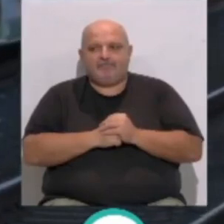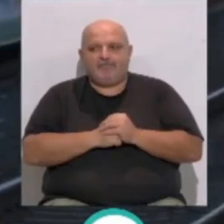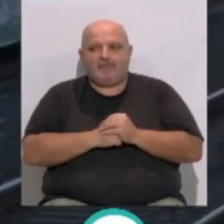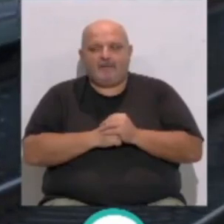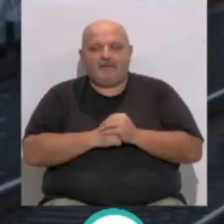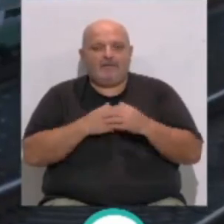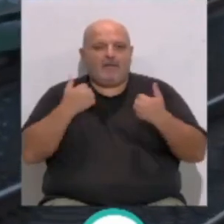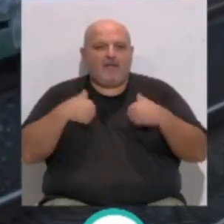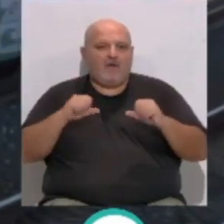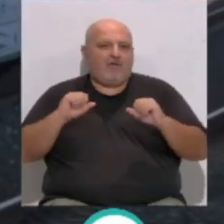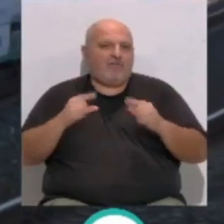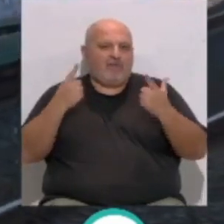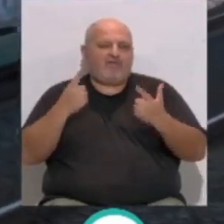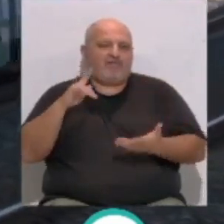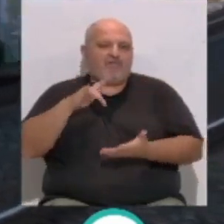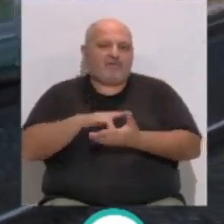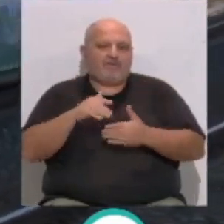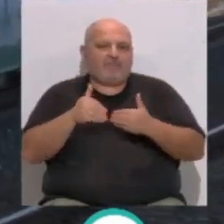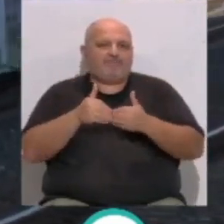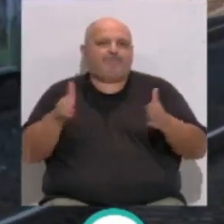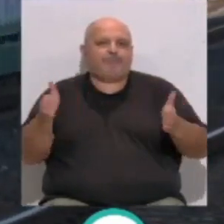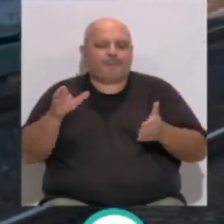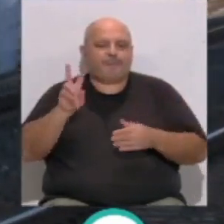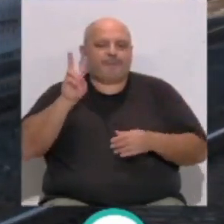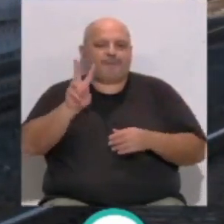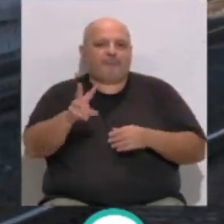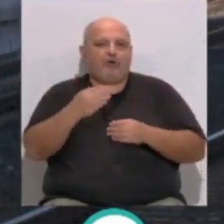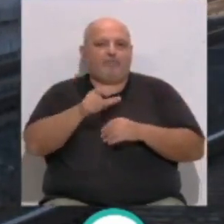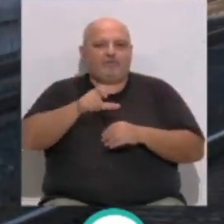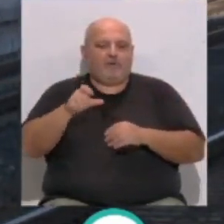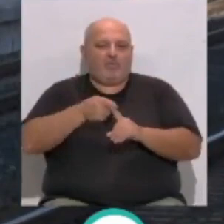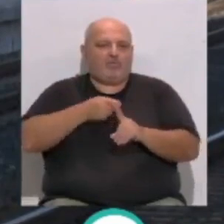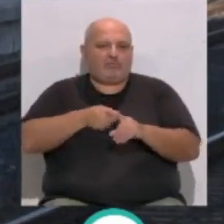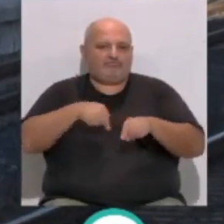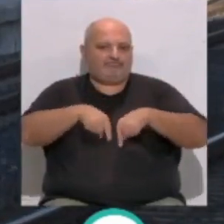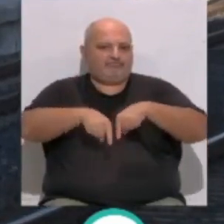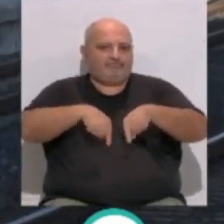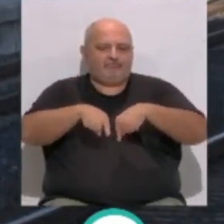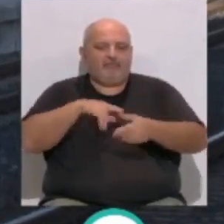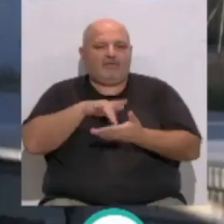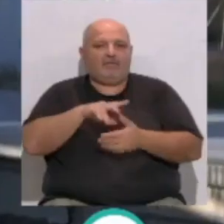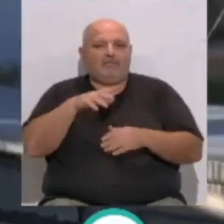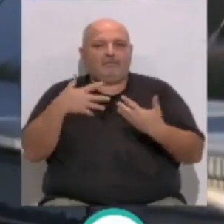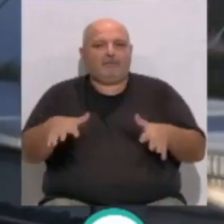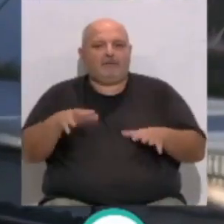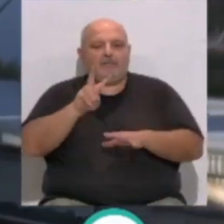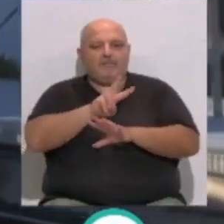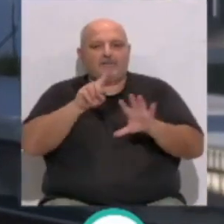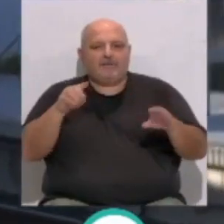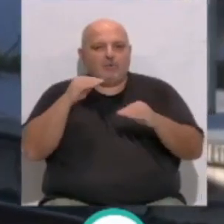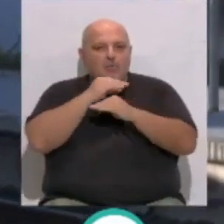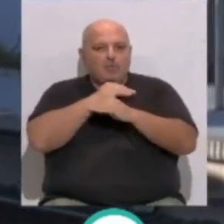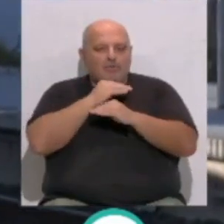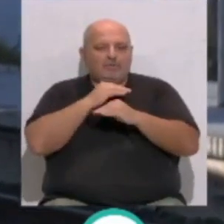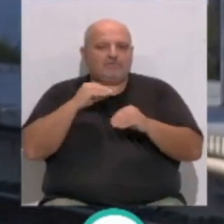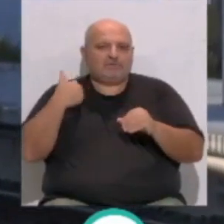Ya existe fecha definitiva para la puesta en servicio del tranvía metropolitano de la Bahía. Será el próximo miércoles 26 de octubre